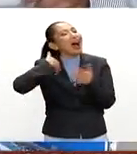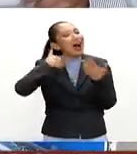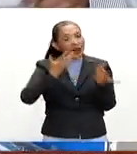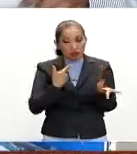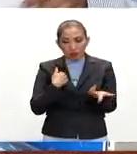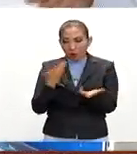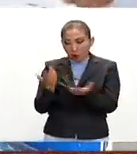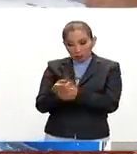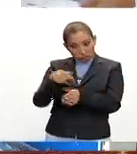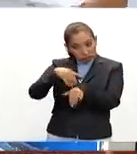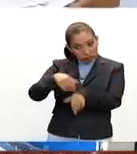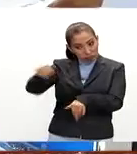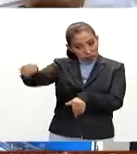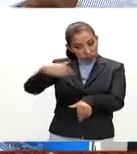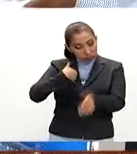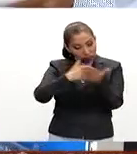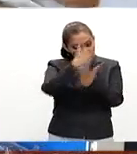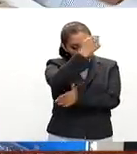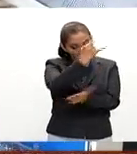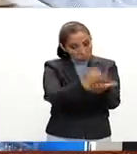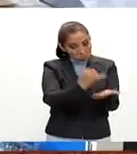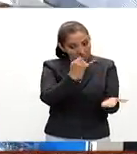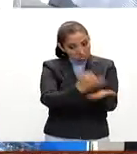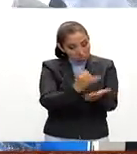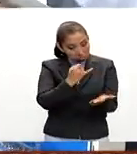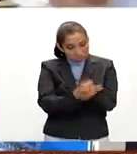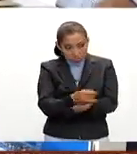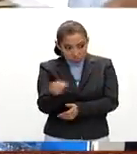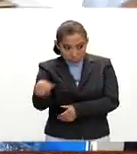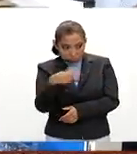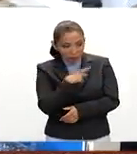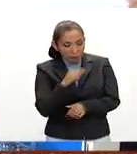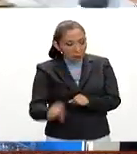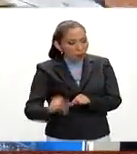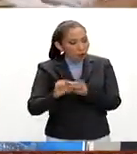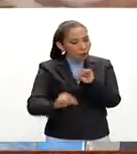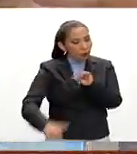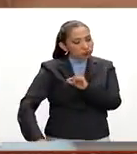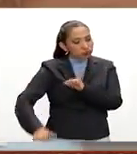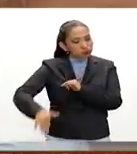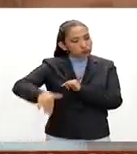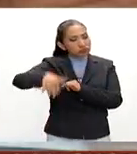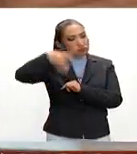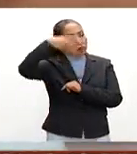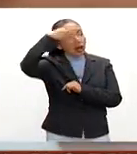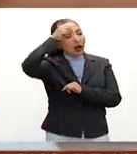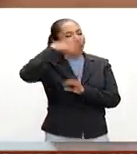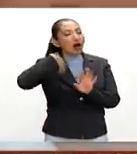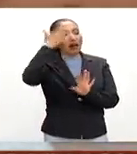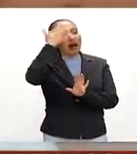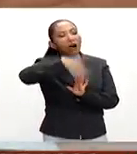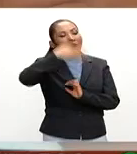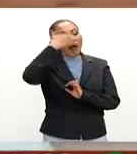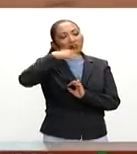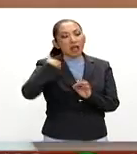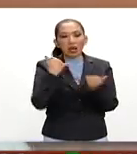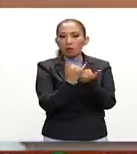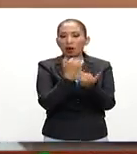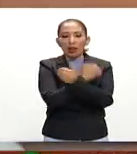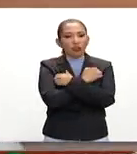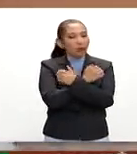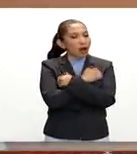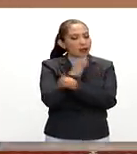conciencia de cumplimiento básica en un principio básica de cumplimiento que va creciendo con ellos como va creciendo la educación